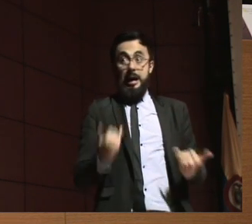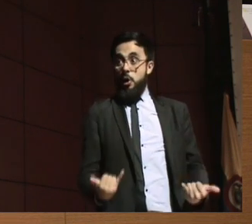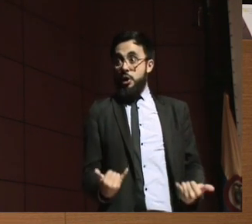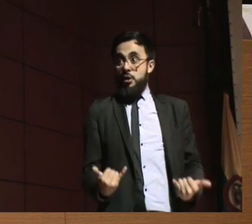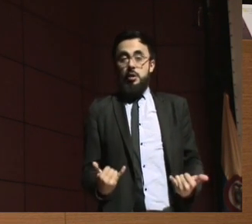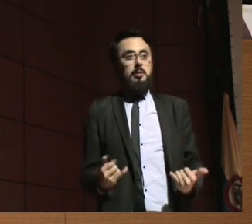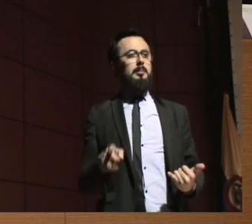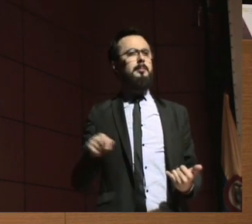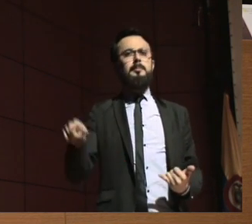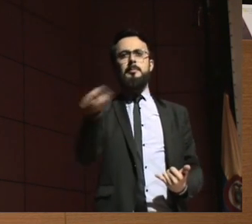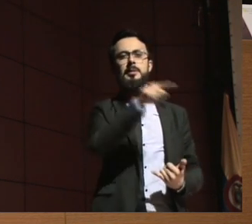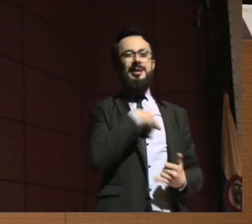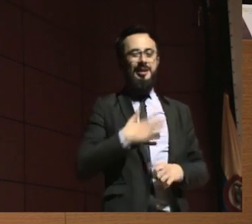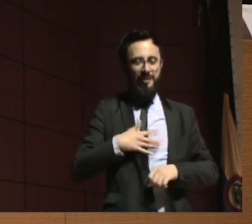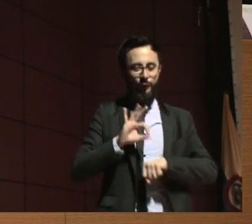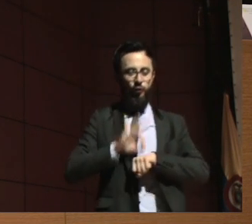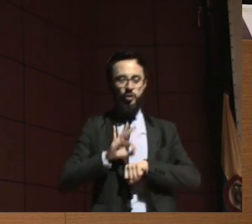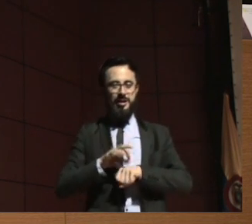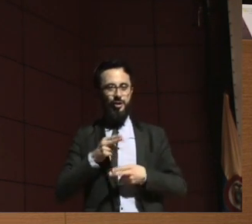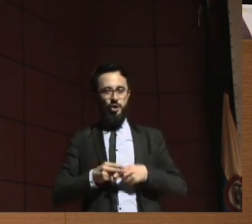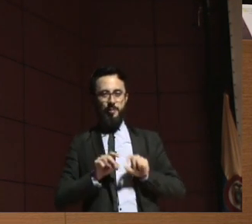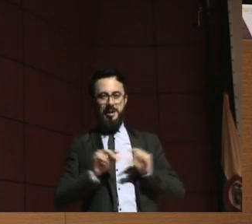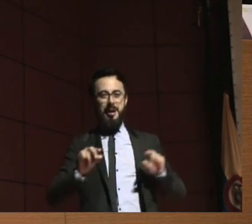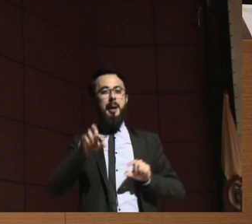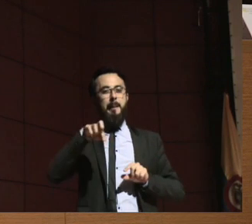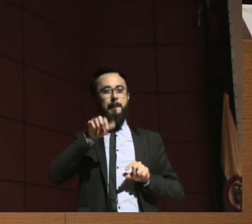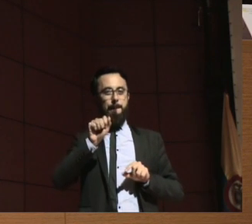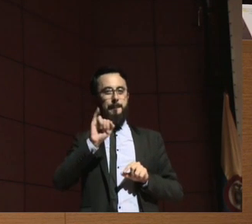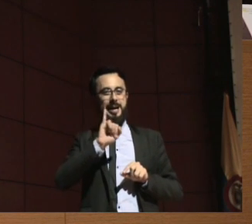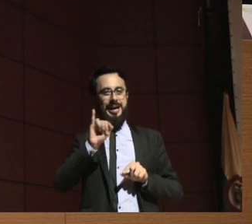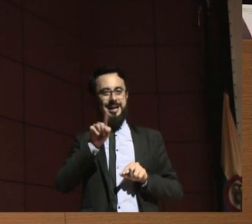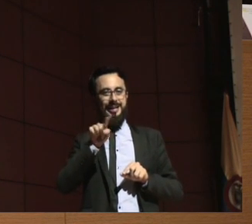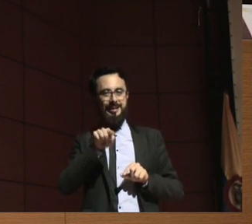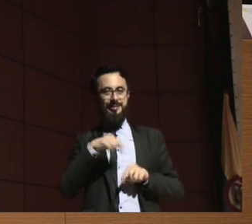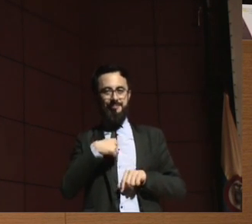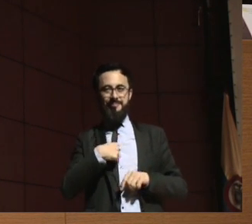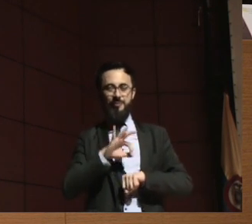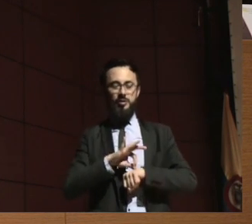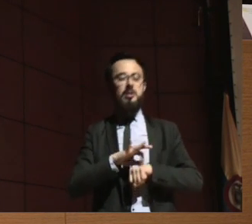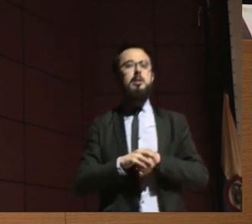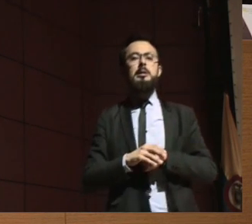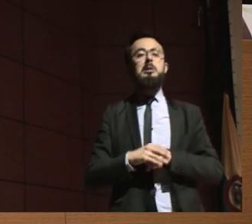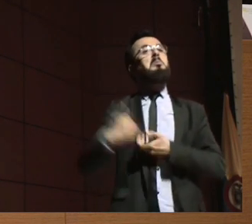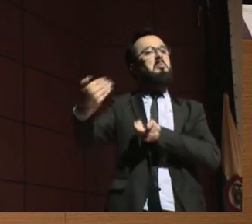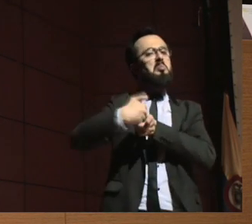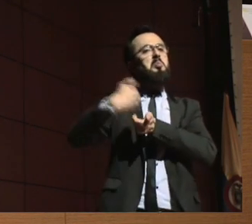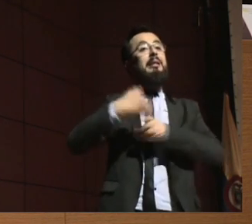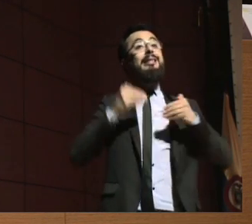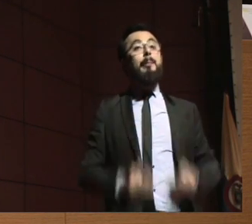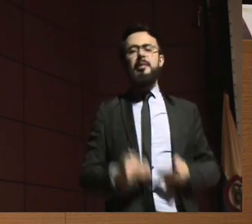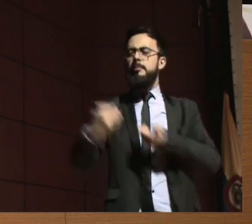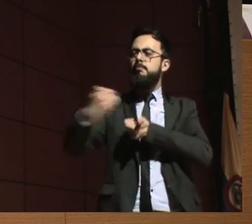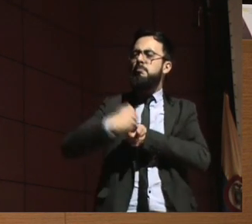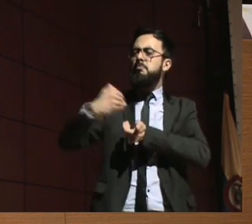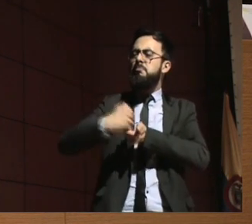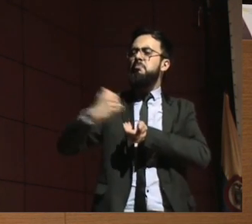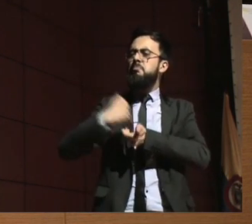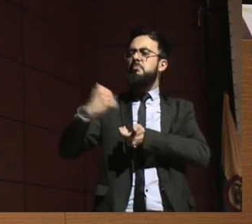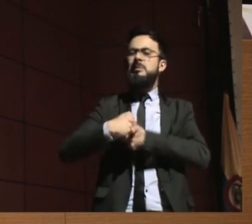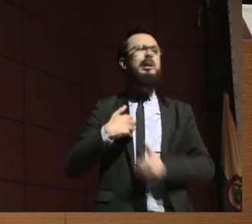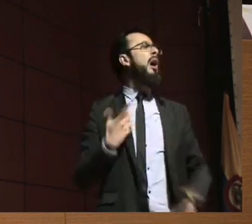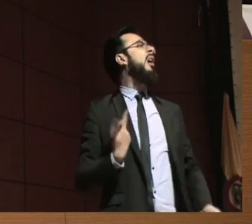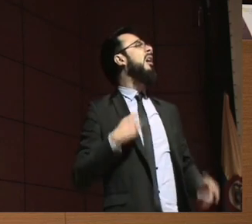que llegan al país por el tema de la interdicción y que quieren revisar la interdicción, la gran mayoría llegan por consultas de las